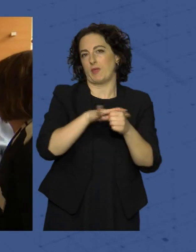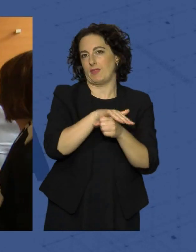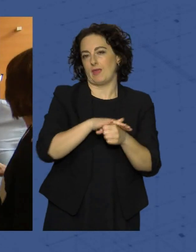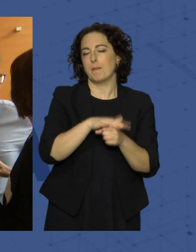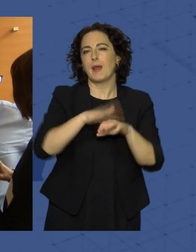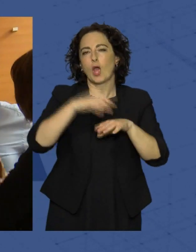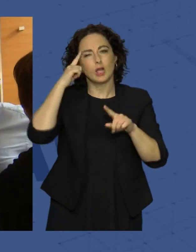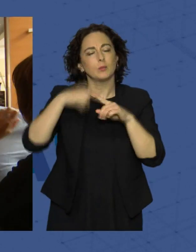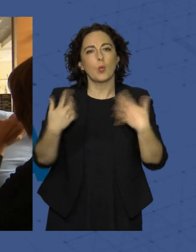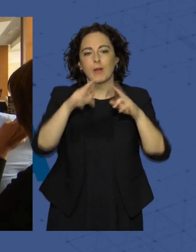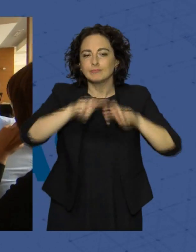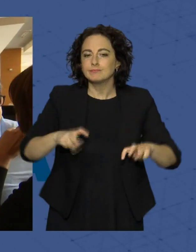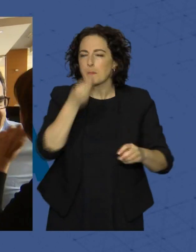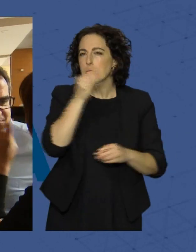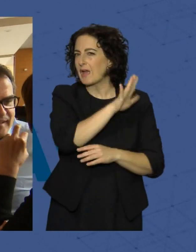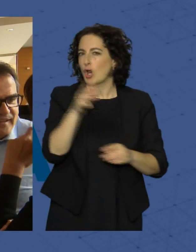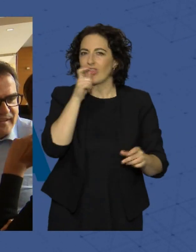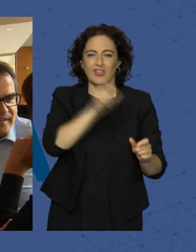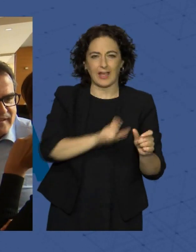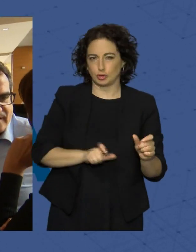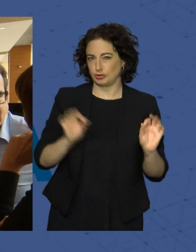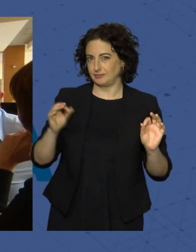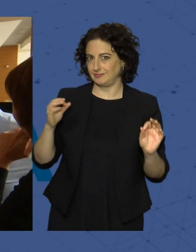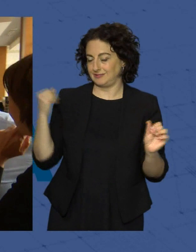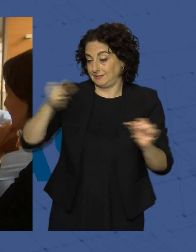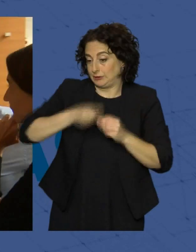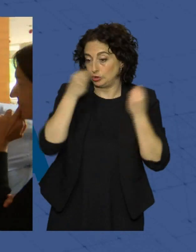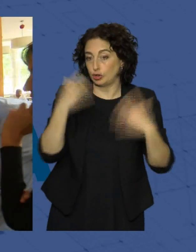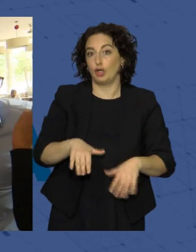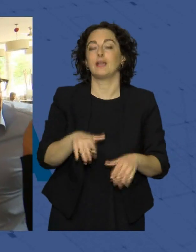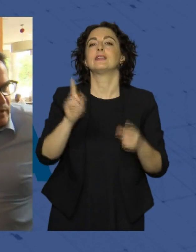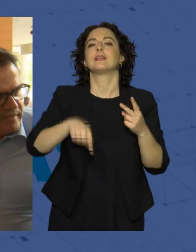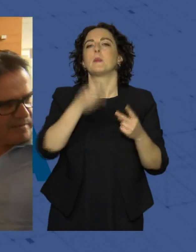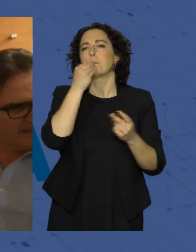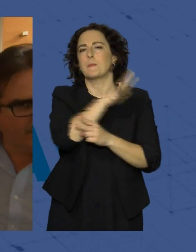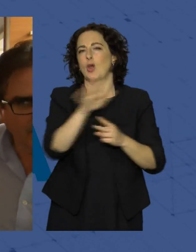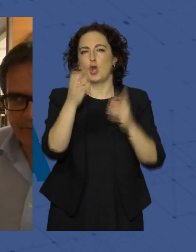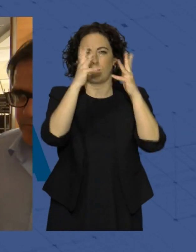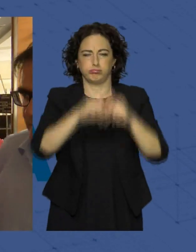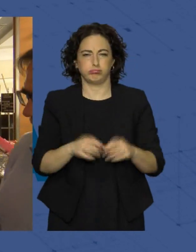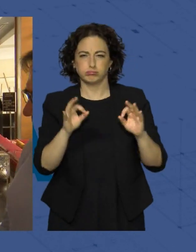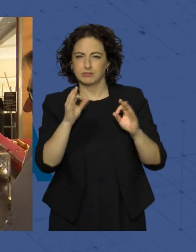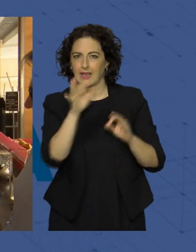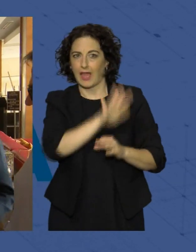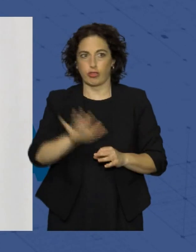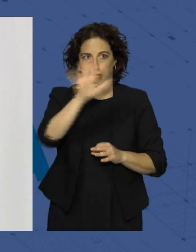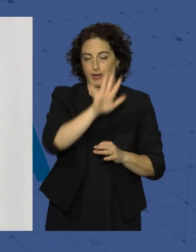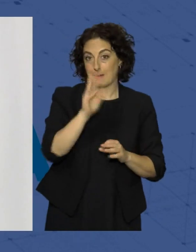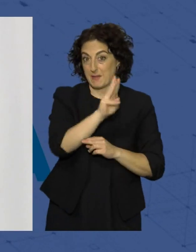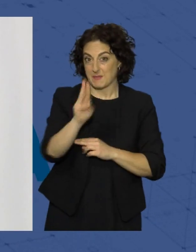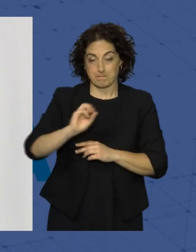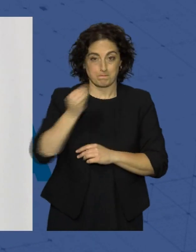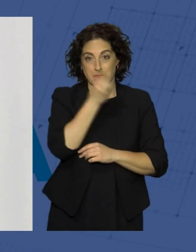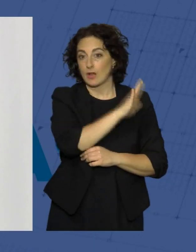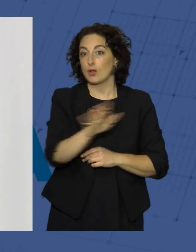analizar los mejores datos de la historia en nuestra tierra, así como los mejores números a nivel nacional de esta formación política. Hemos